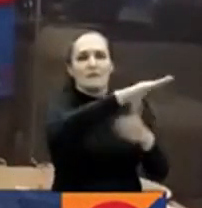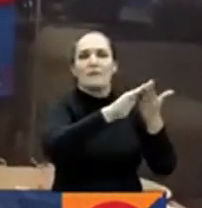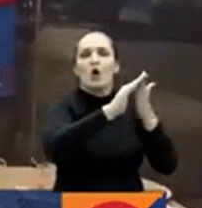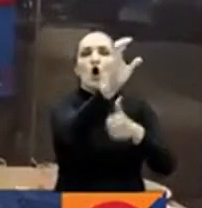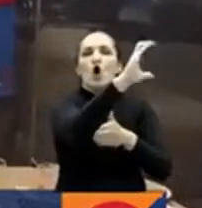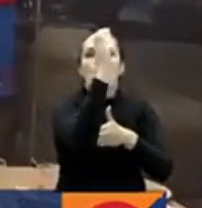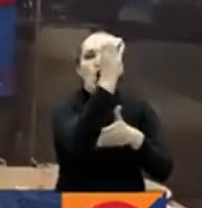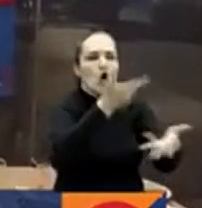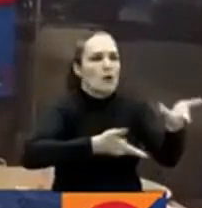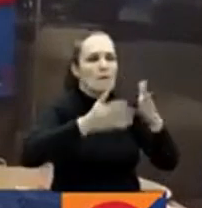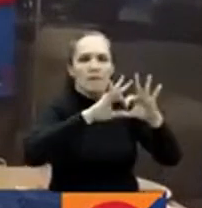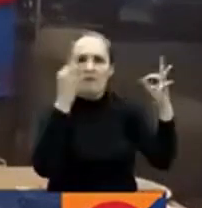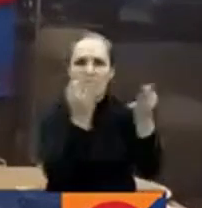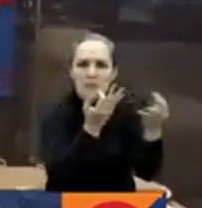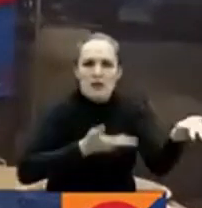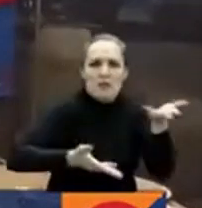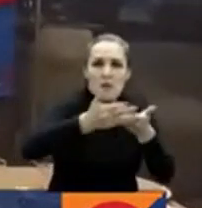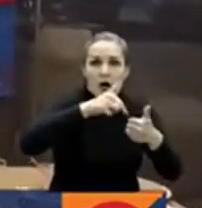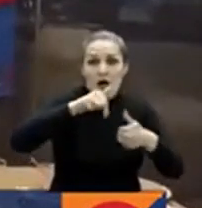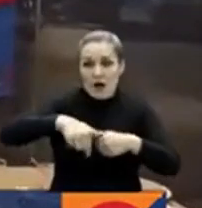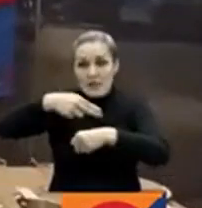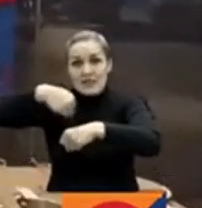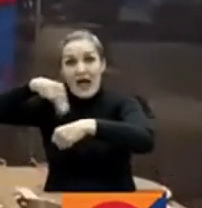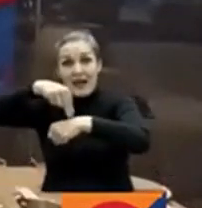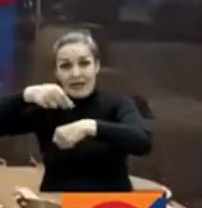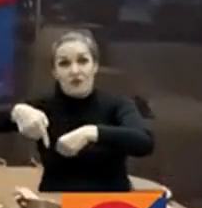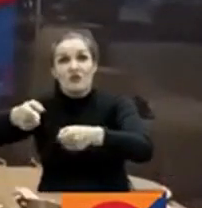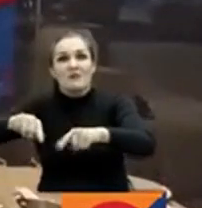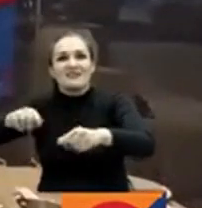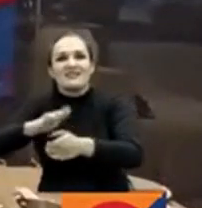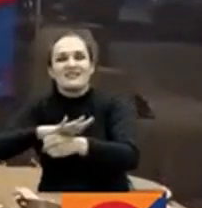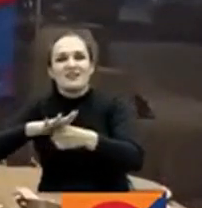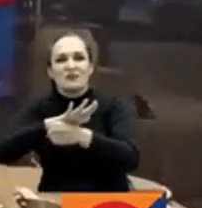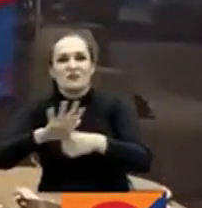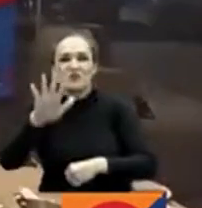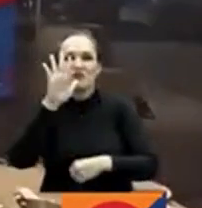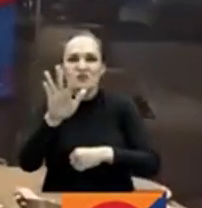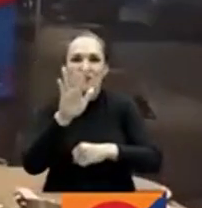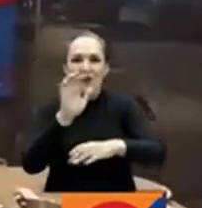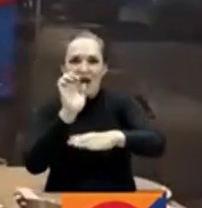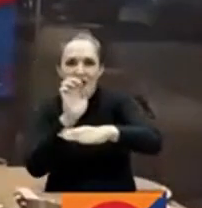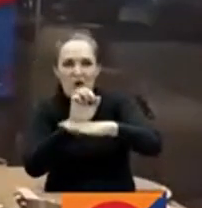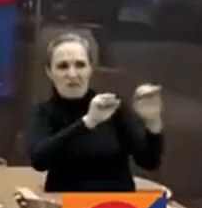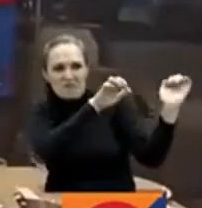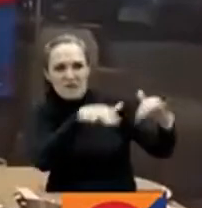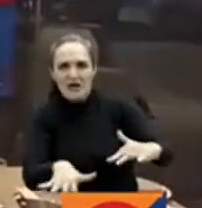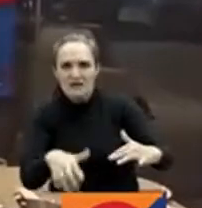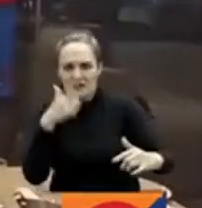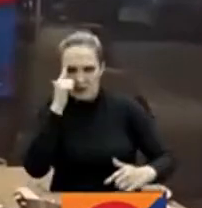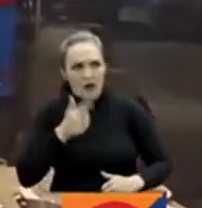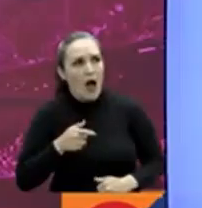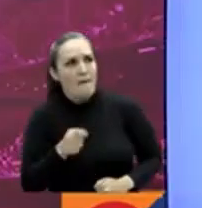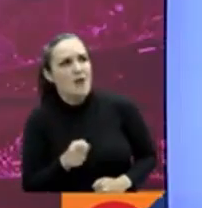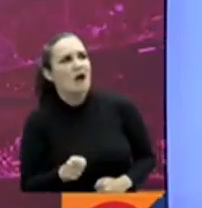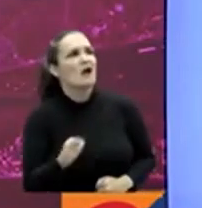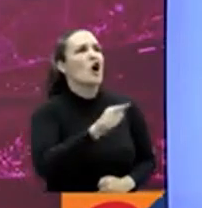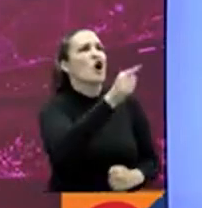cuando en Nariño se vive también un problema de aislamiento por lo de las vías, queremos estar con ellos.